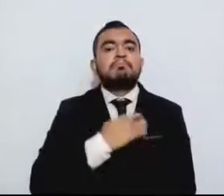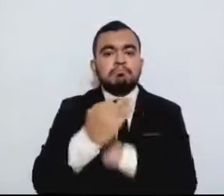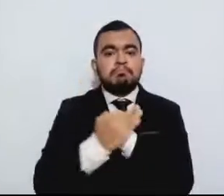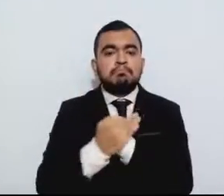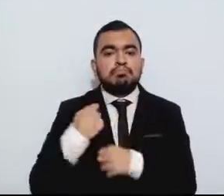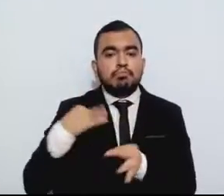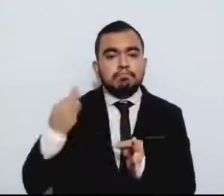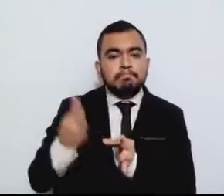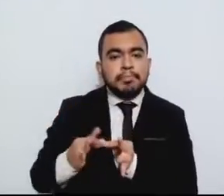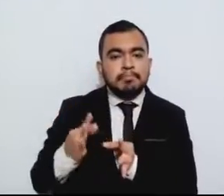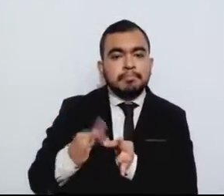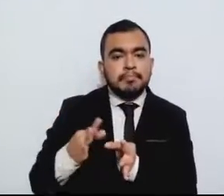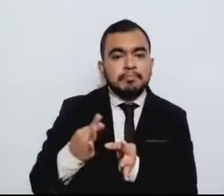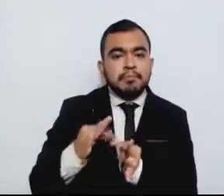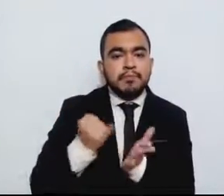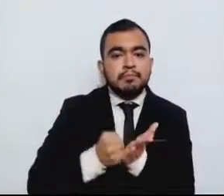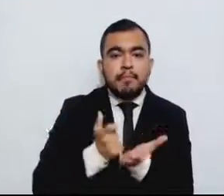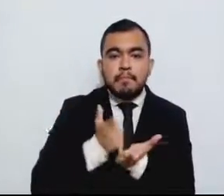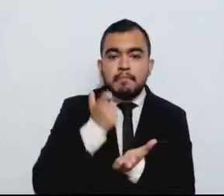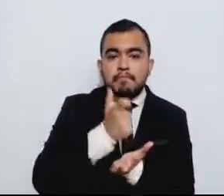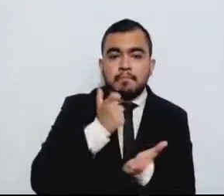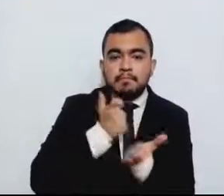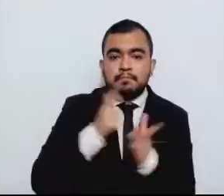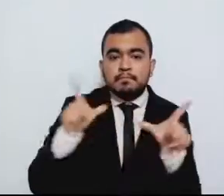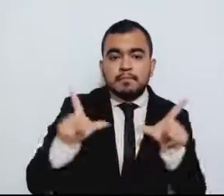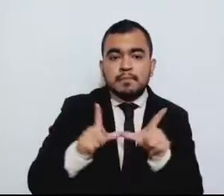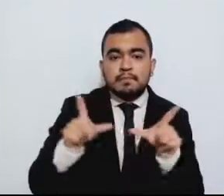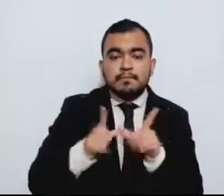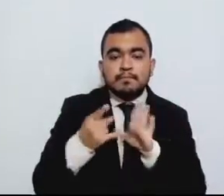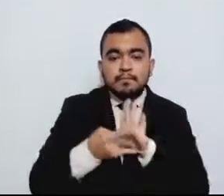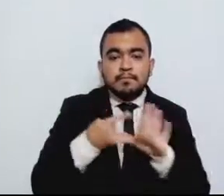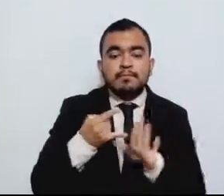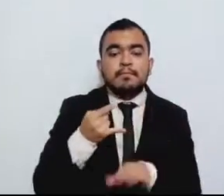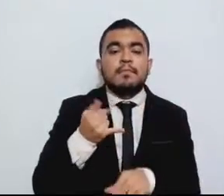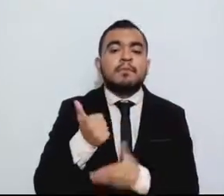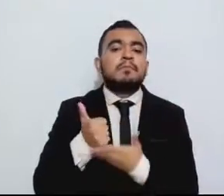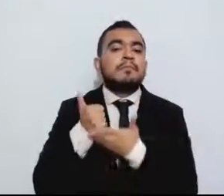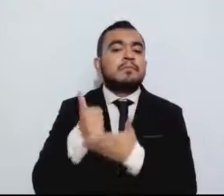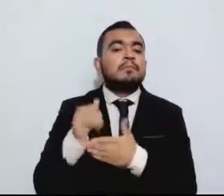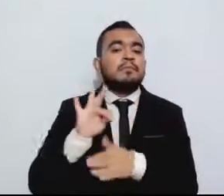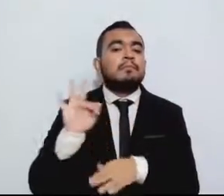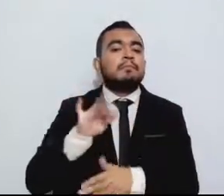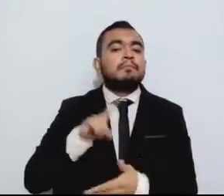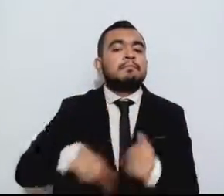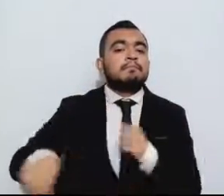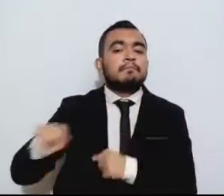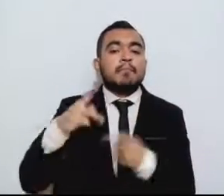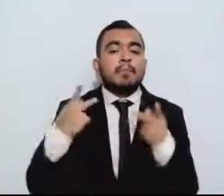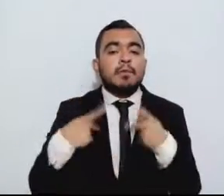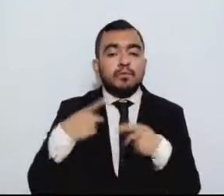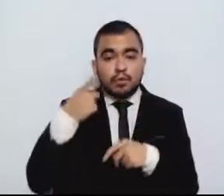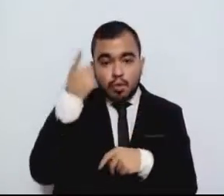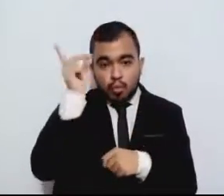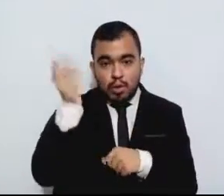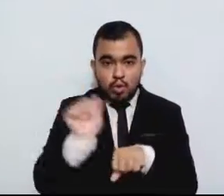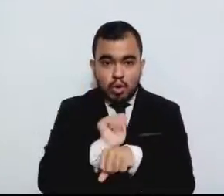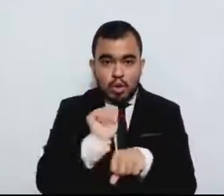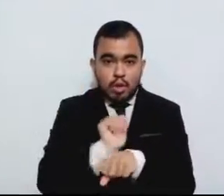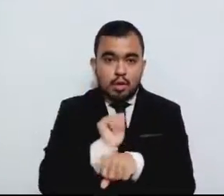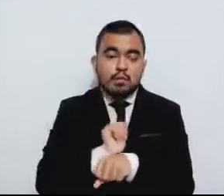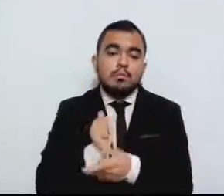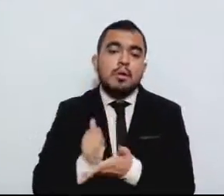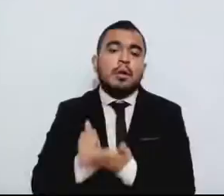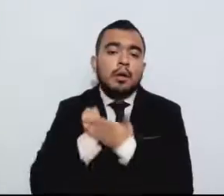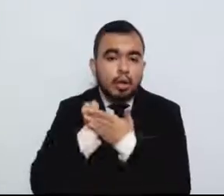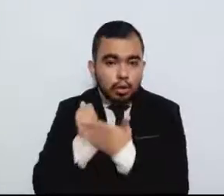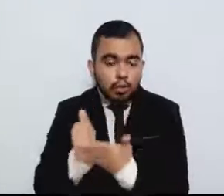y será de gran ayuda para quienes enfrenten afectaciones en su patrimonio a causa de los desastres naturales.